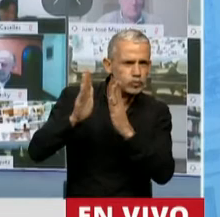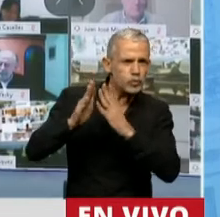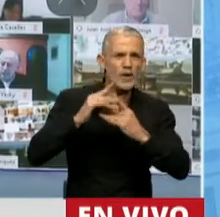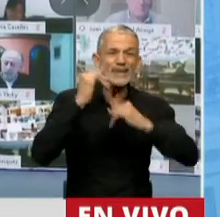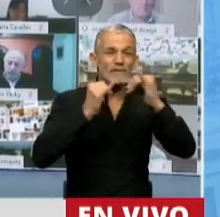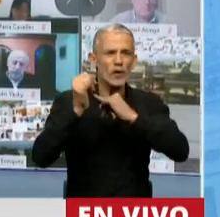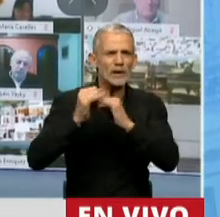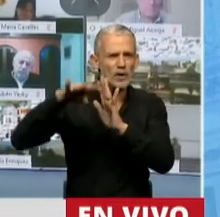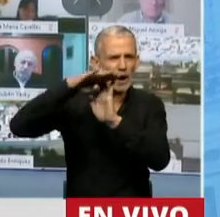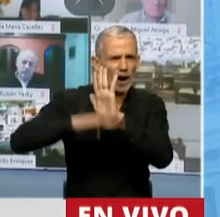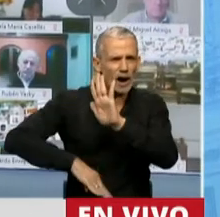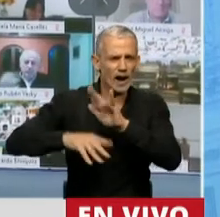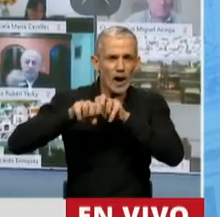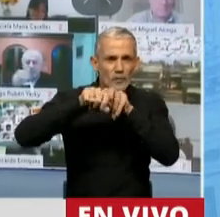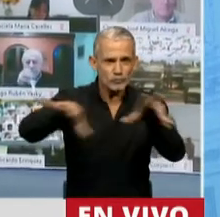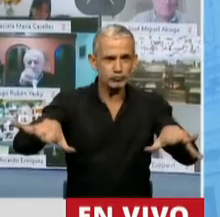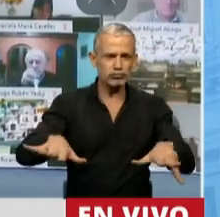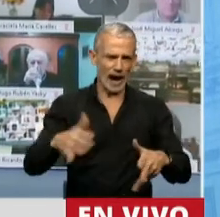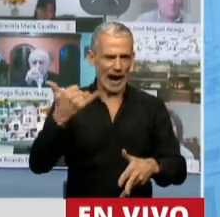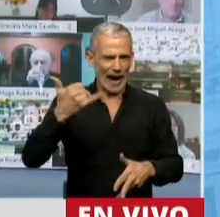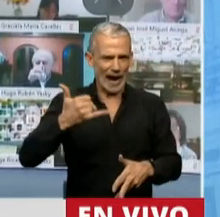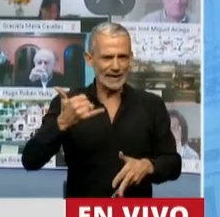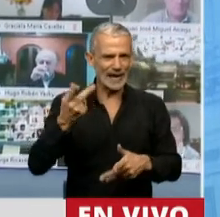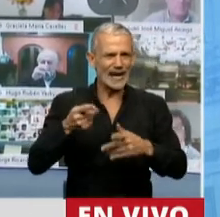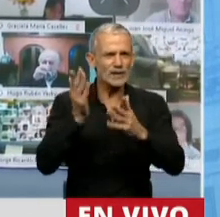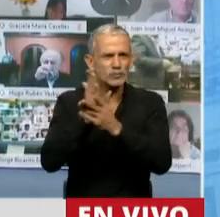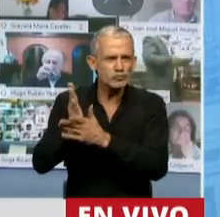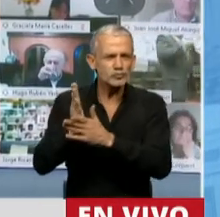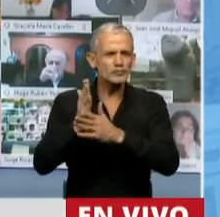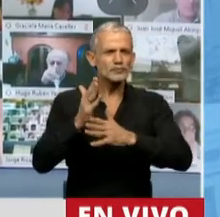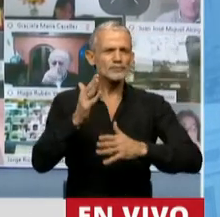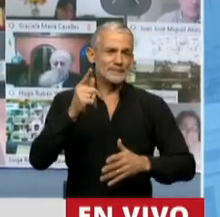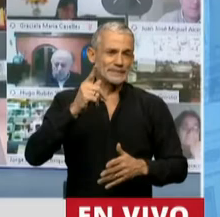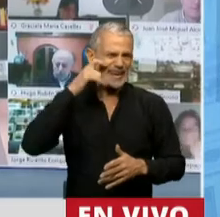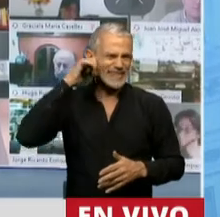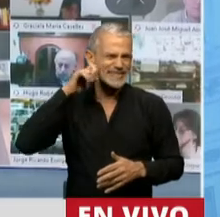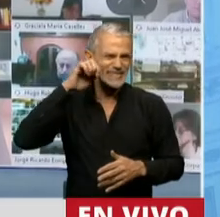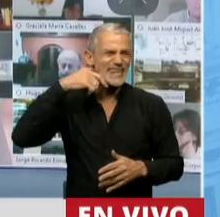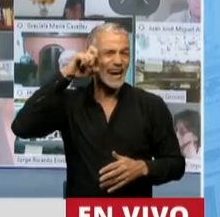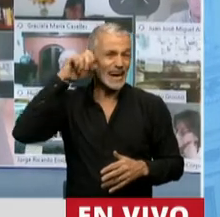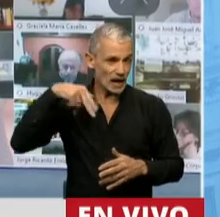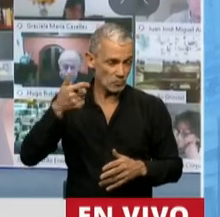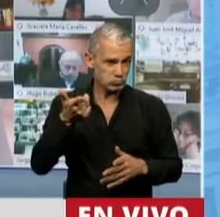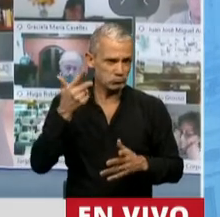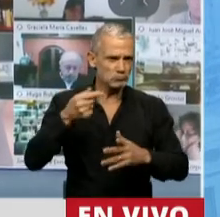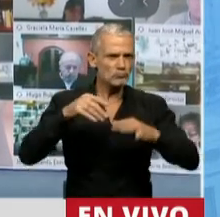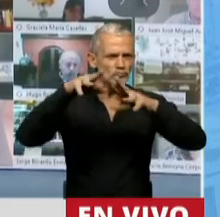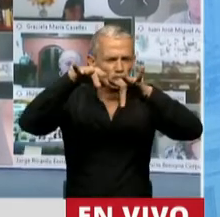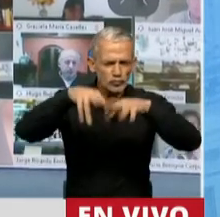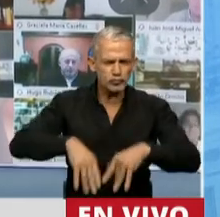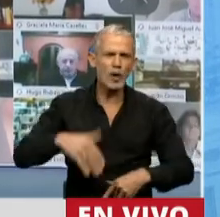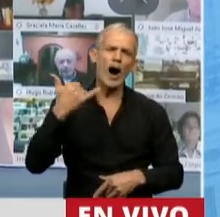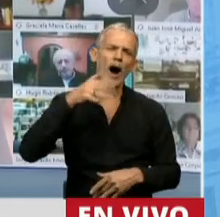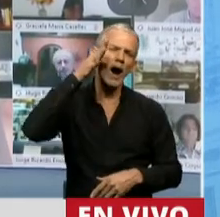información financiera a las que ahora se vienen a sumar los archivos FinCEN dejaron al descubierto el extendido